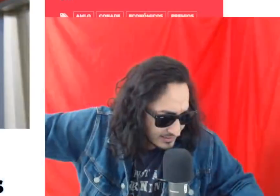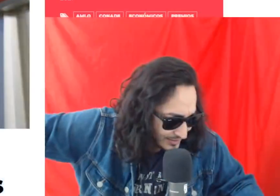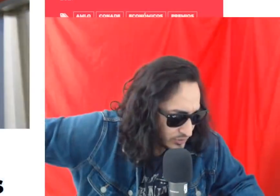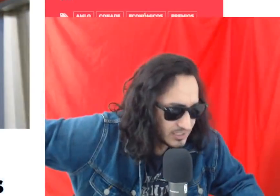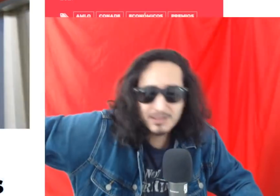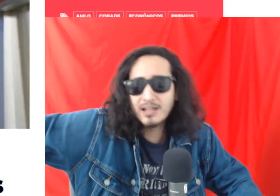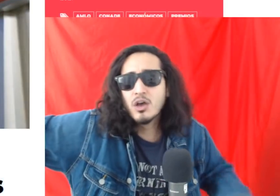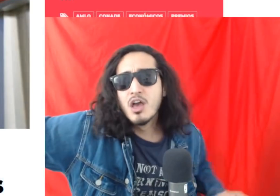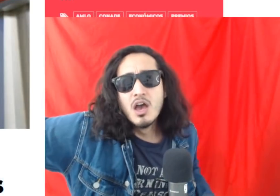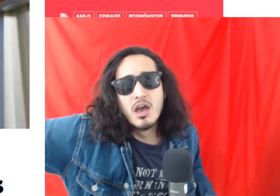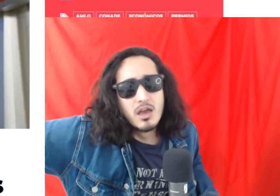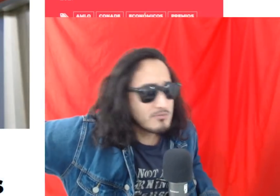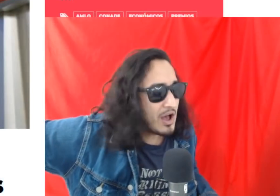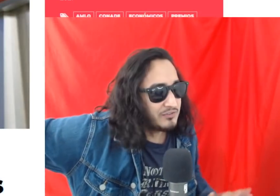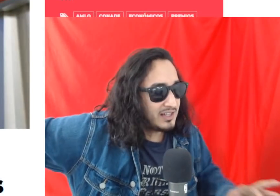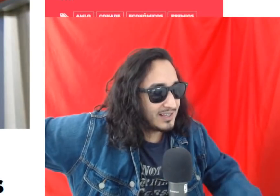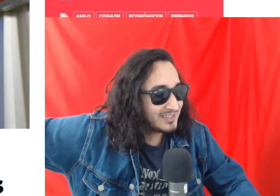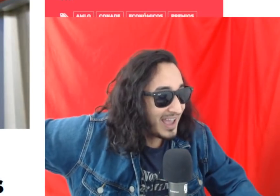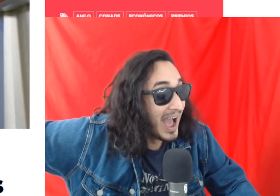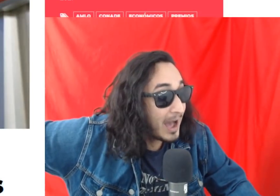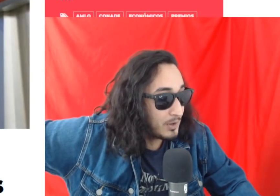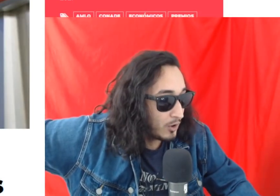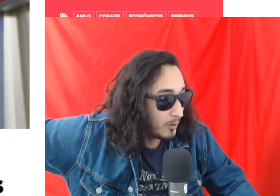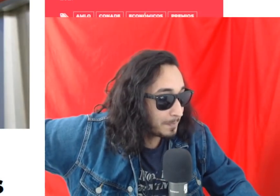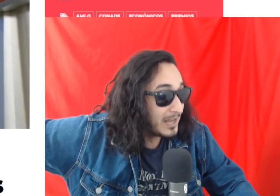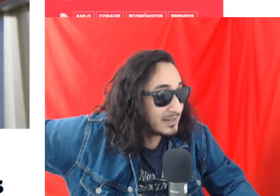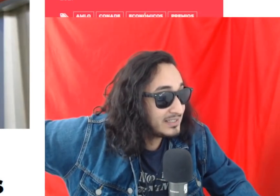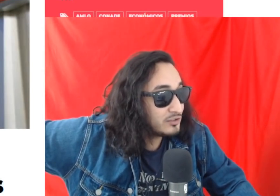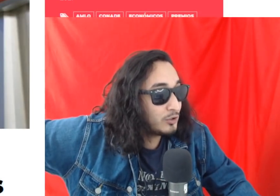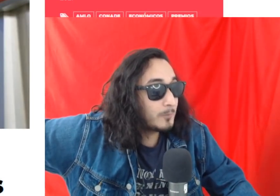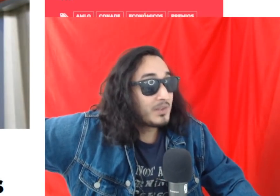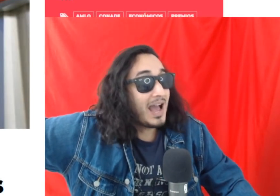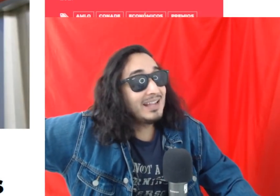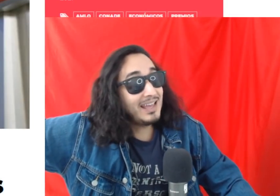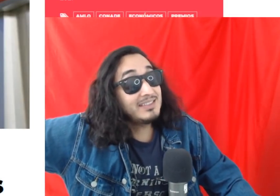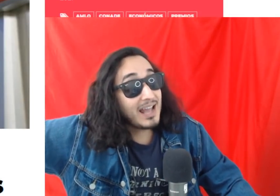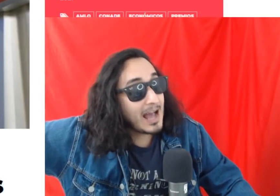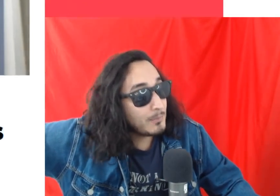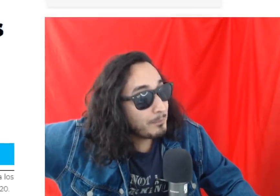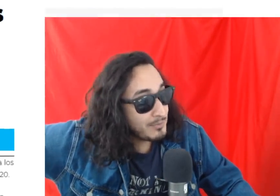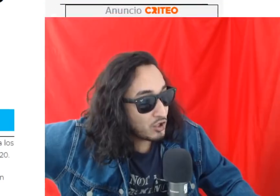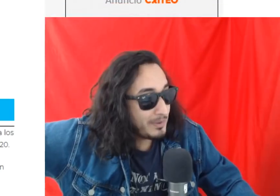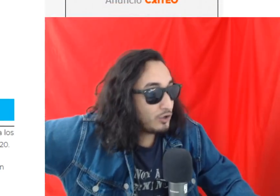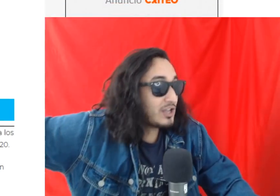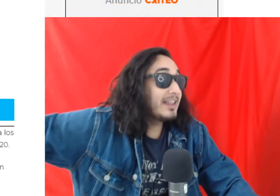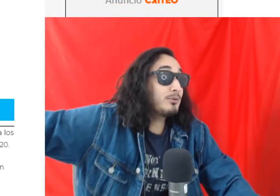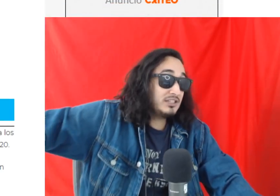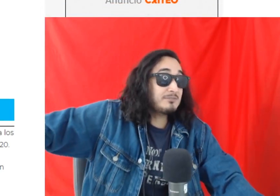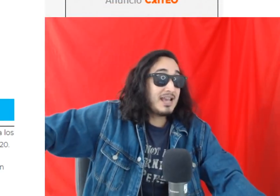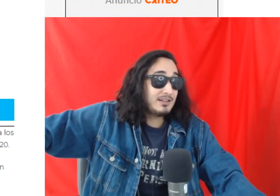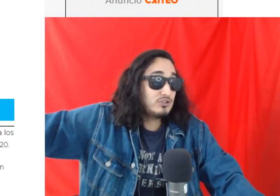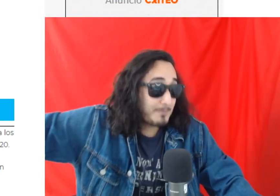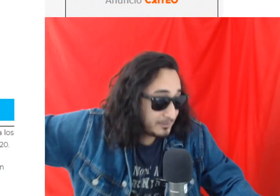sea, que el cielo es que nos está matando. Humados y felices, AMLO, el Preciso, entrega AMLO premios económicos a